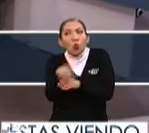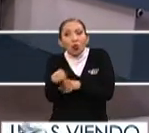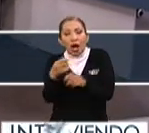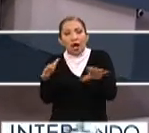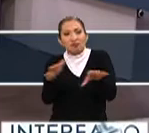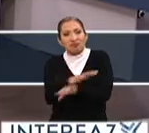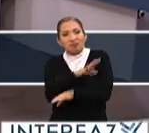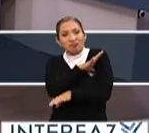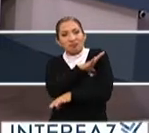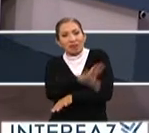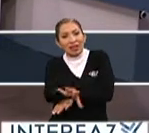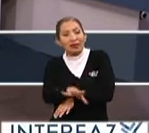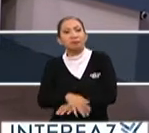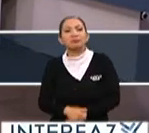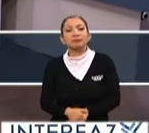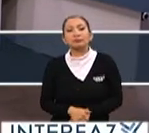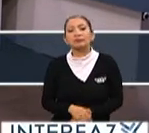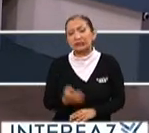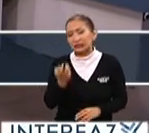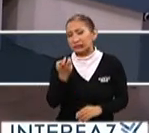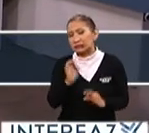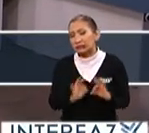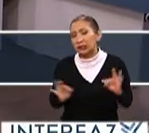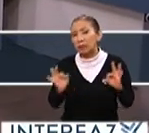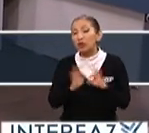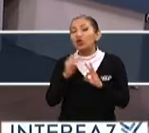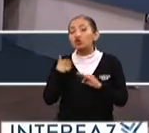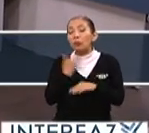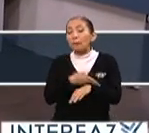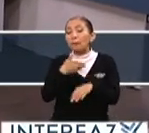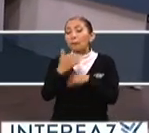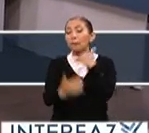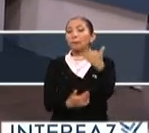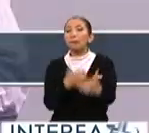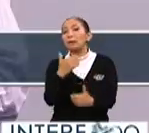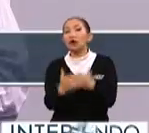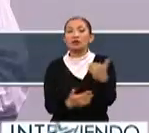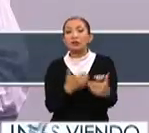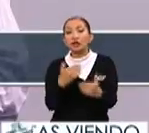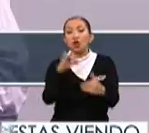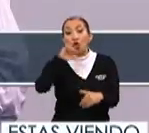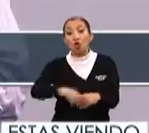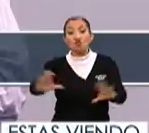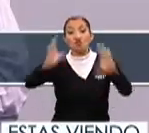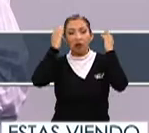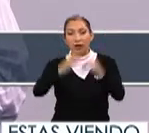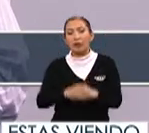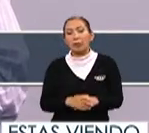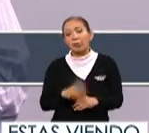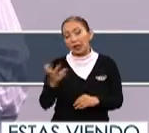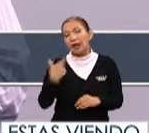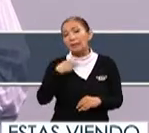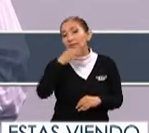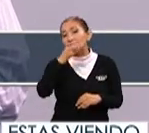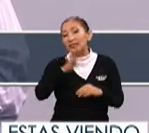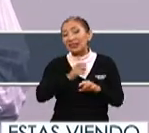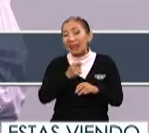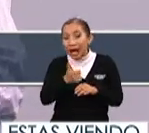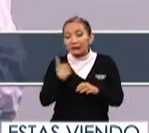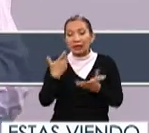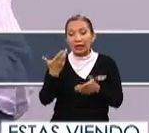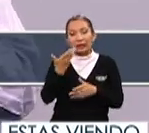renovación general. Es muy importante que son procesos no inmediatos, yo me atrevo decir casi